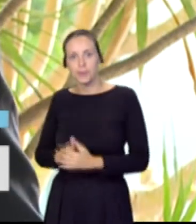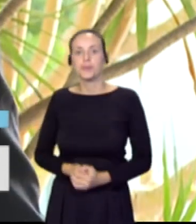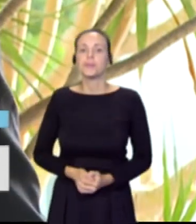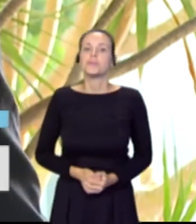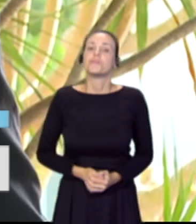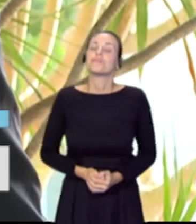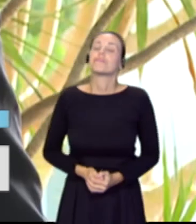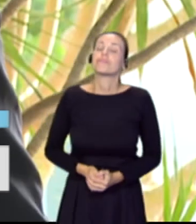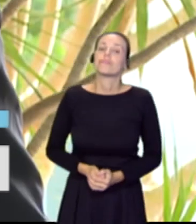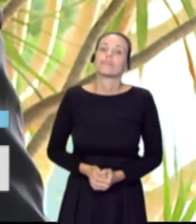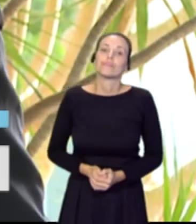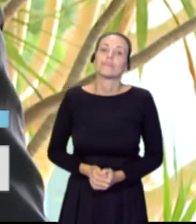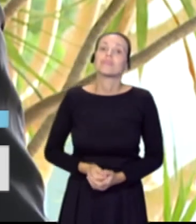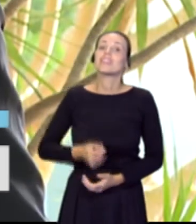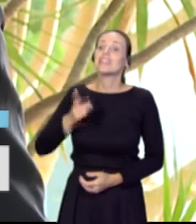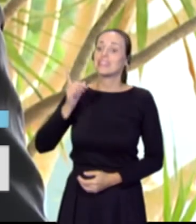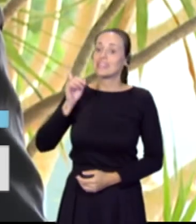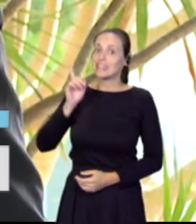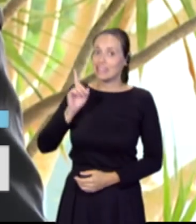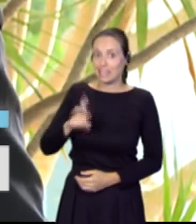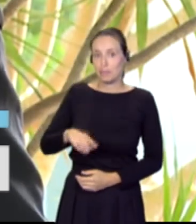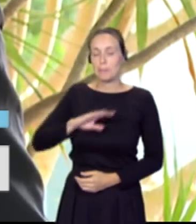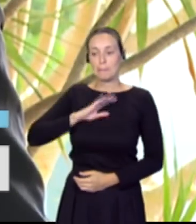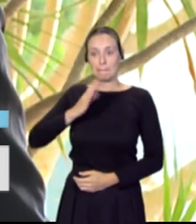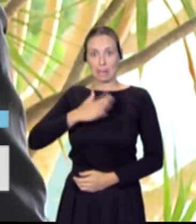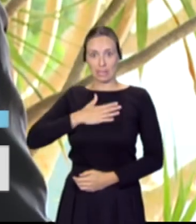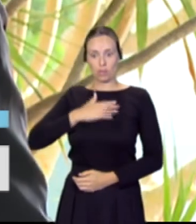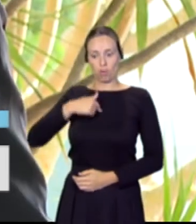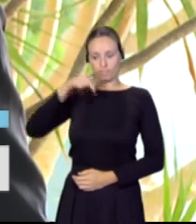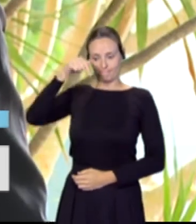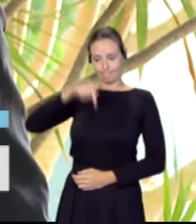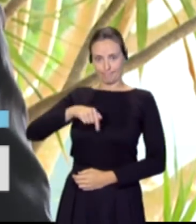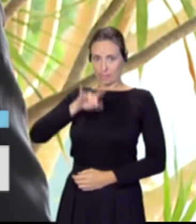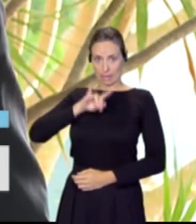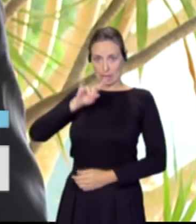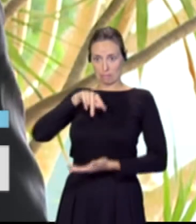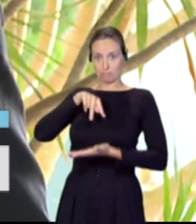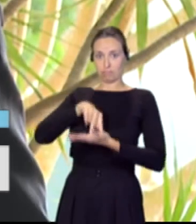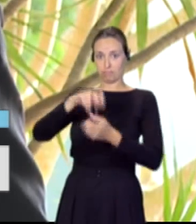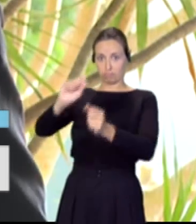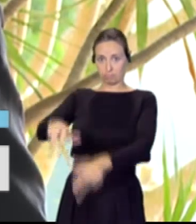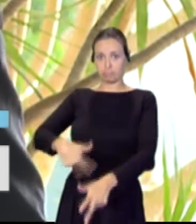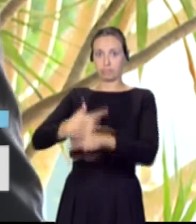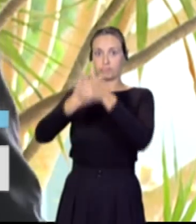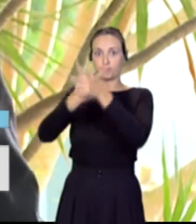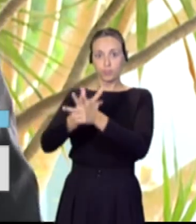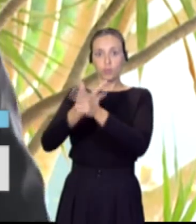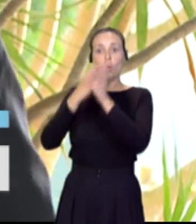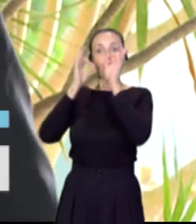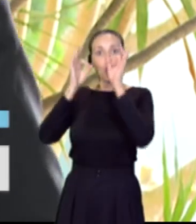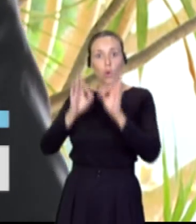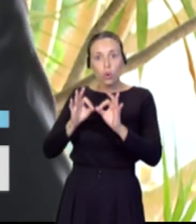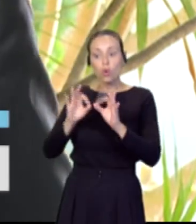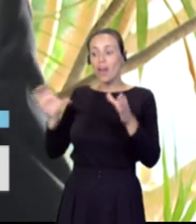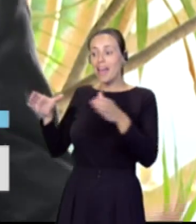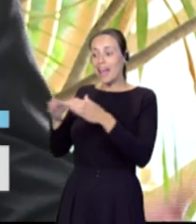desde Canarias, tendré una conferencia, videoconferencia, con un equipo que tenemos